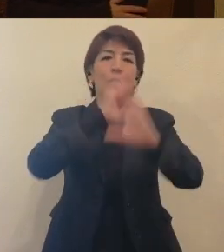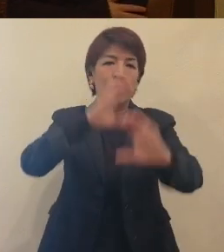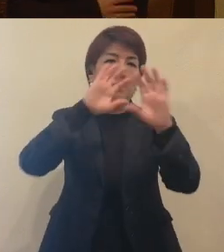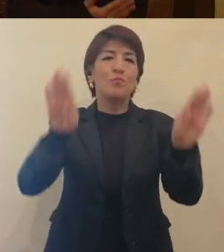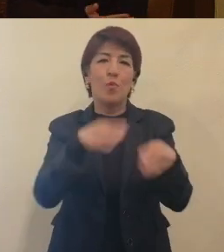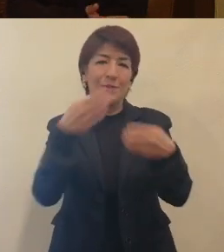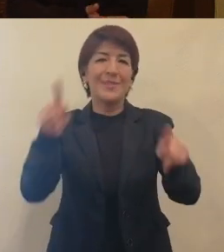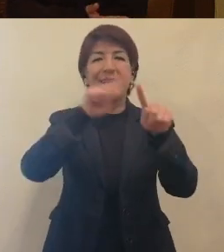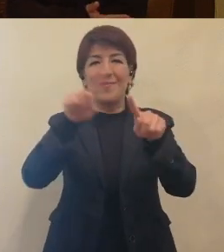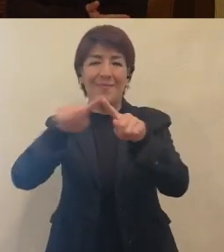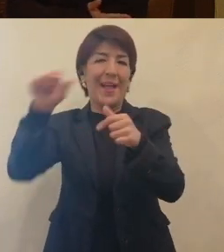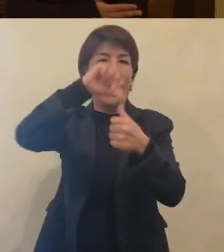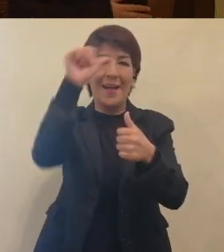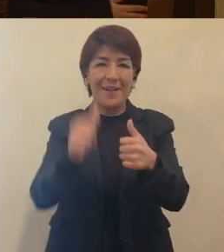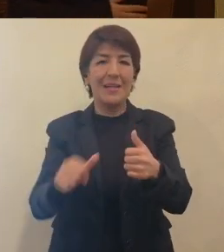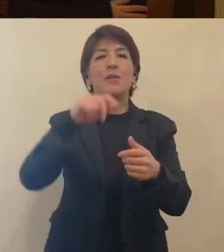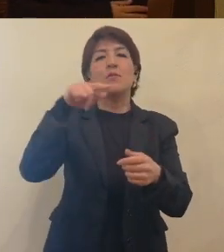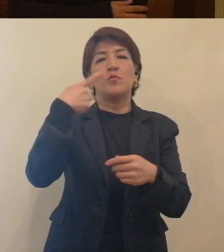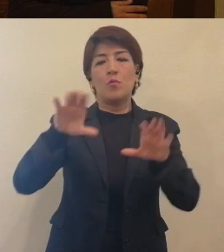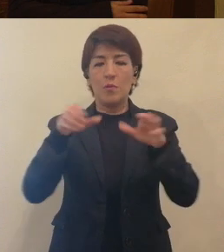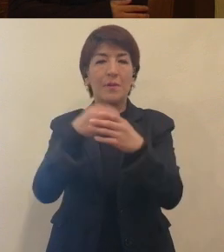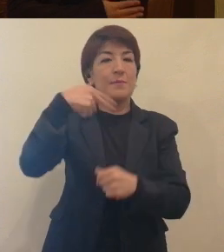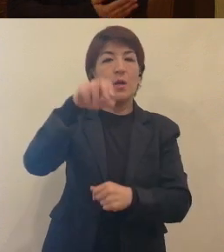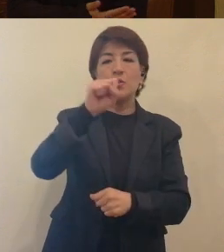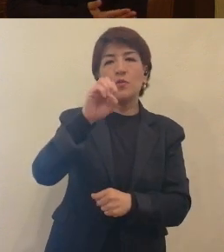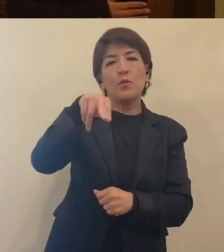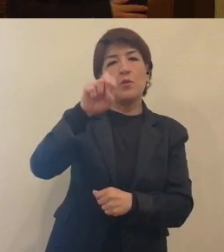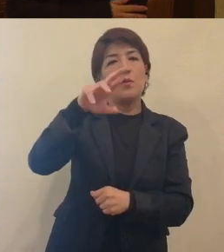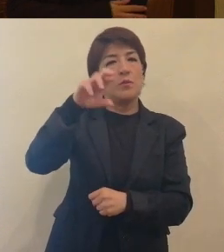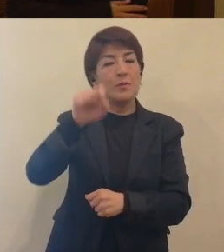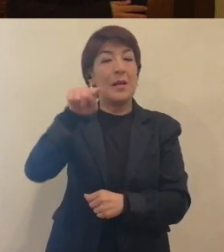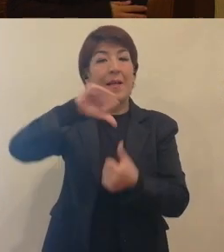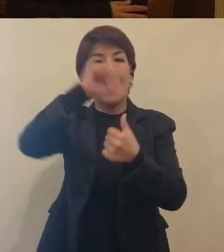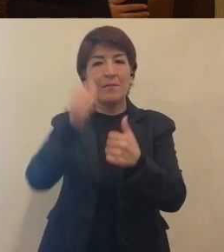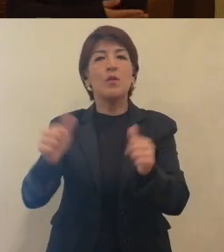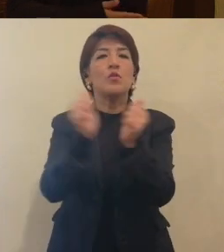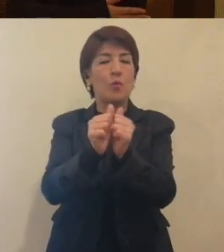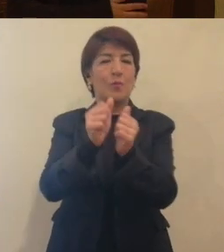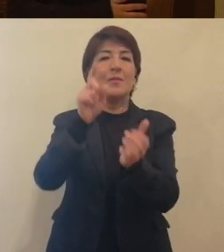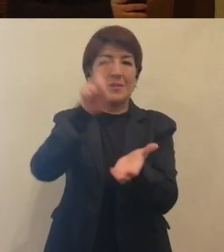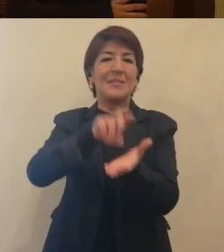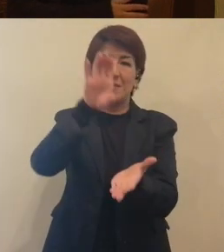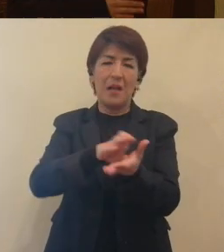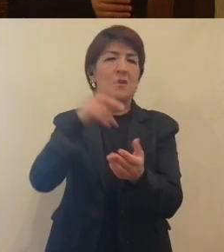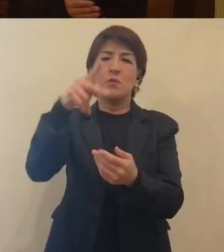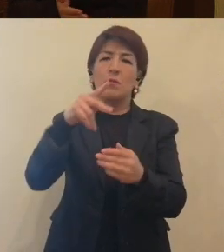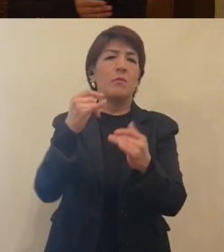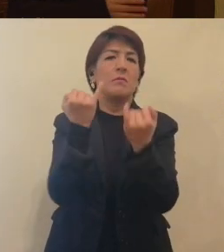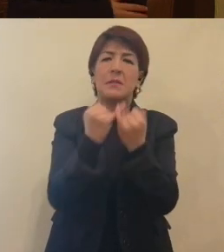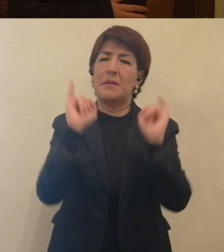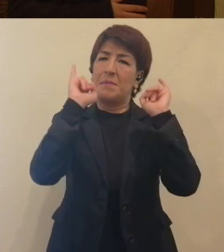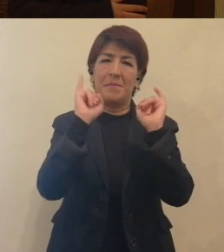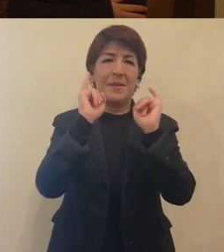un concierto multidisciplinario de un colectivo que se llama Sonoros, que son artistas con discapacidad, artistas